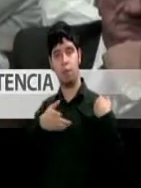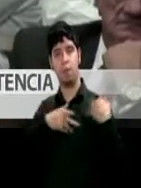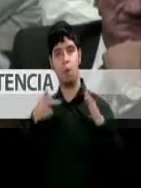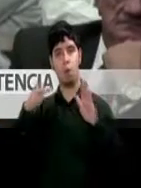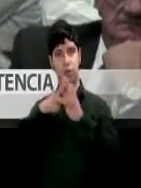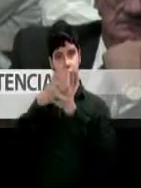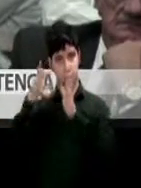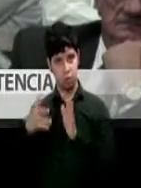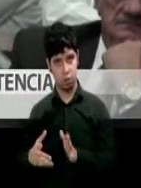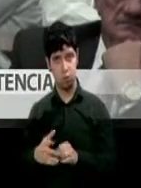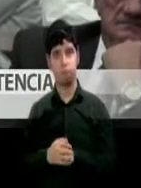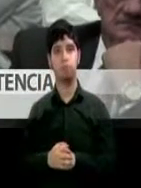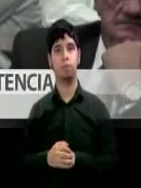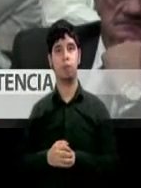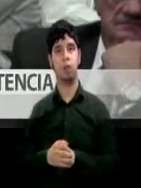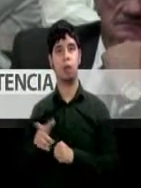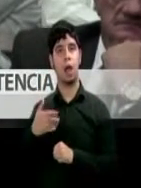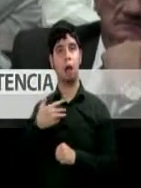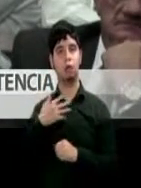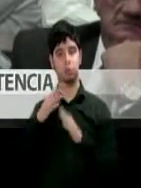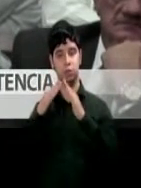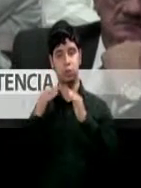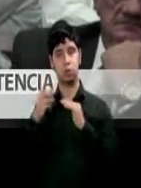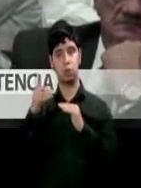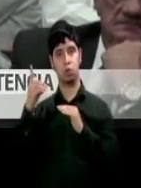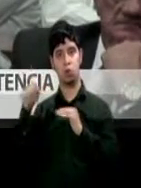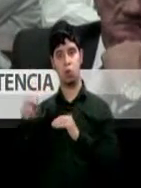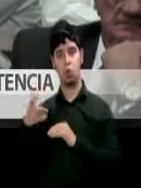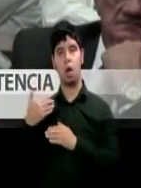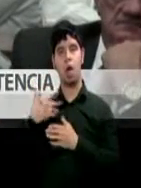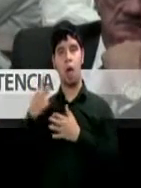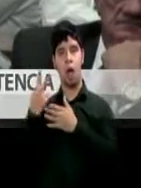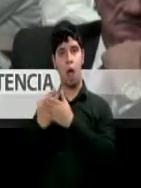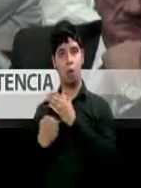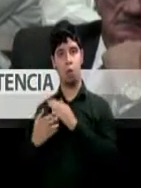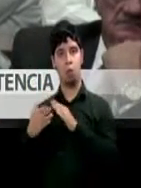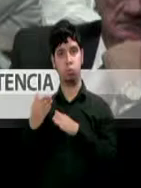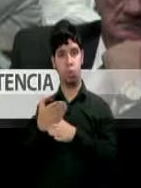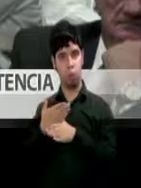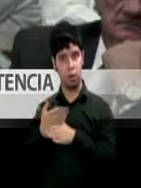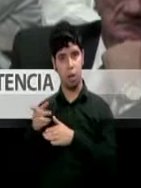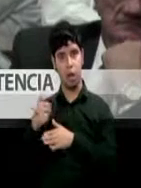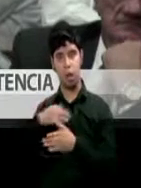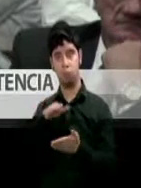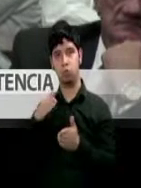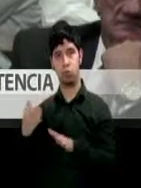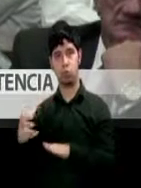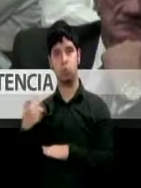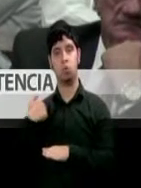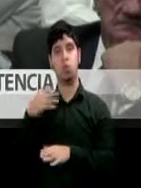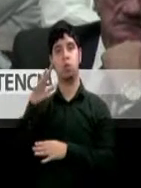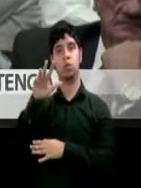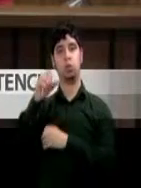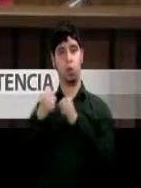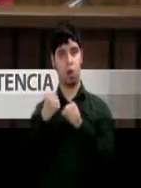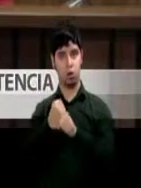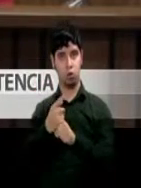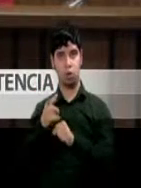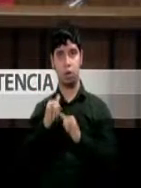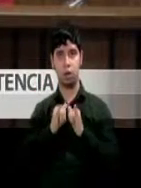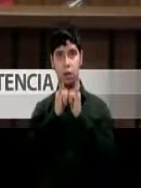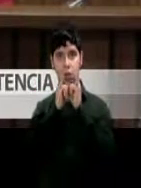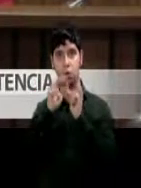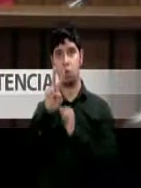casa que ambos compartían. La semana pasada, Pistorios fue sentenciado a cinco años de cárcel. Pistorios,